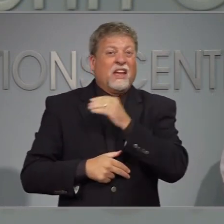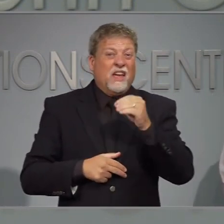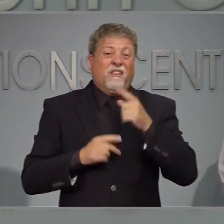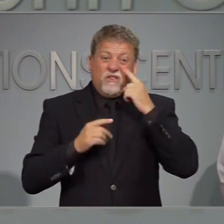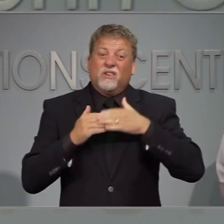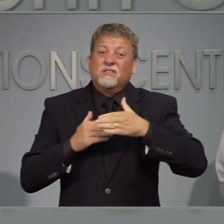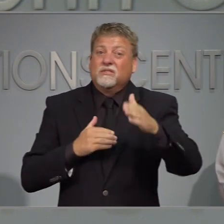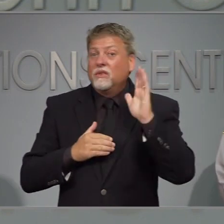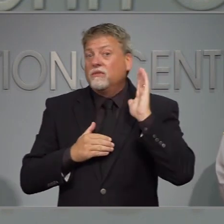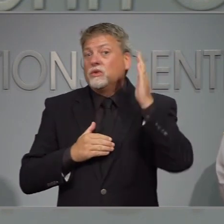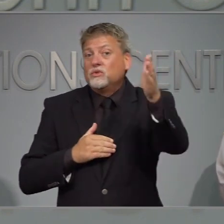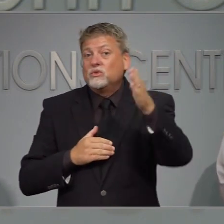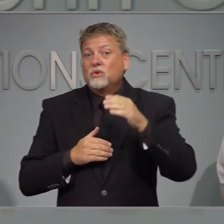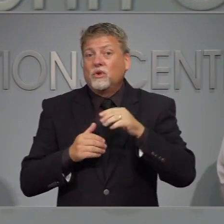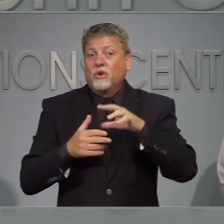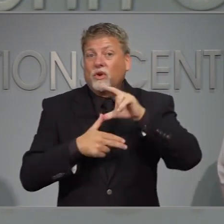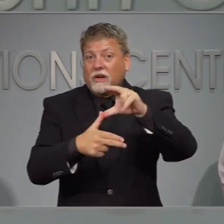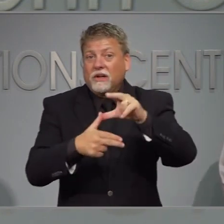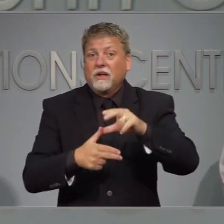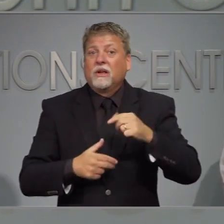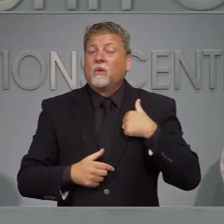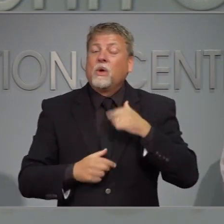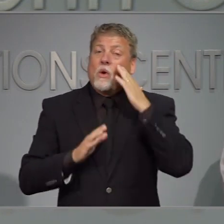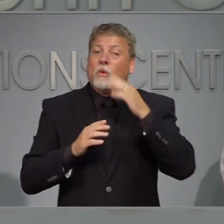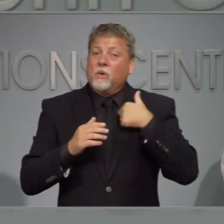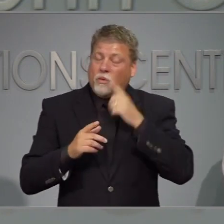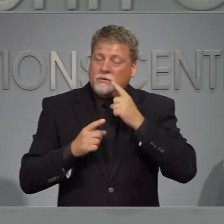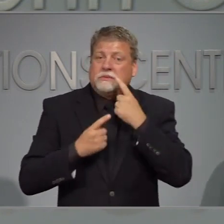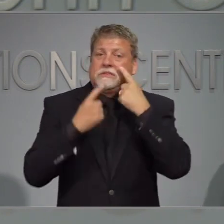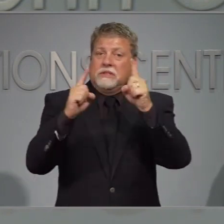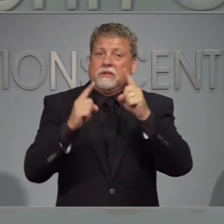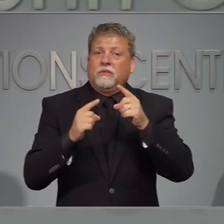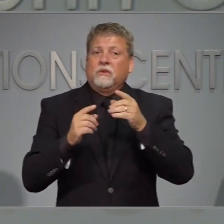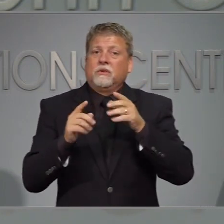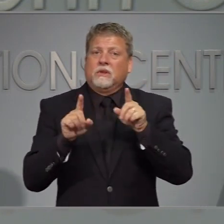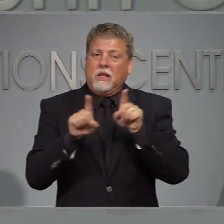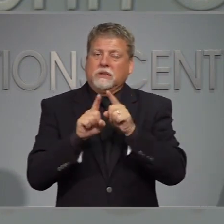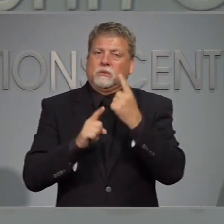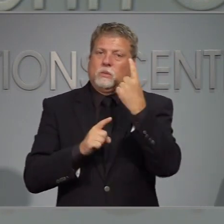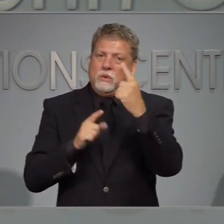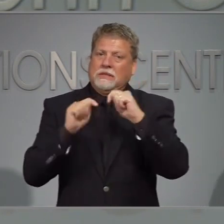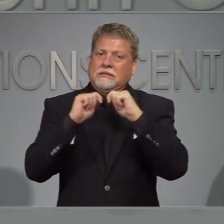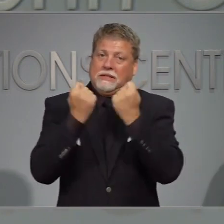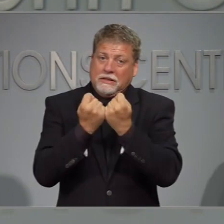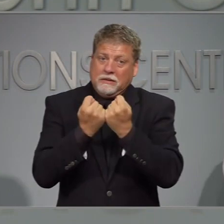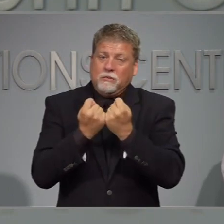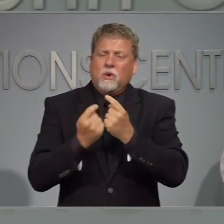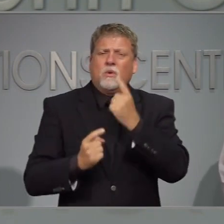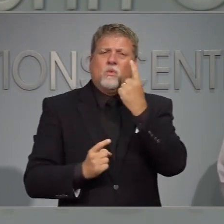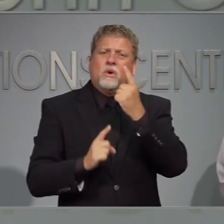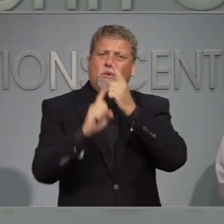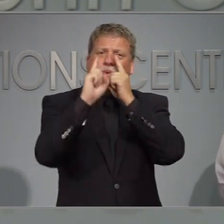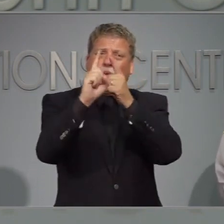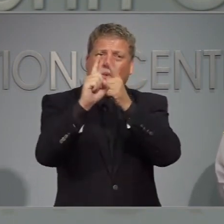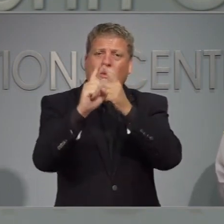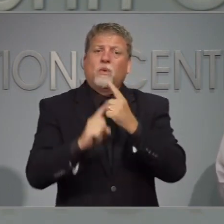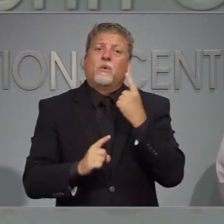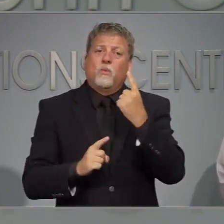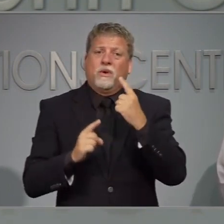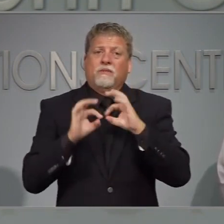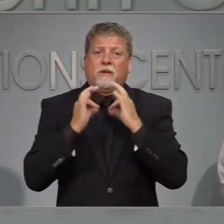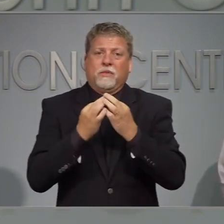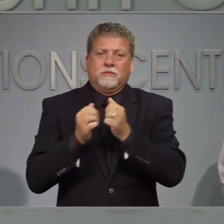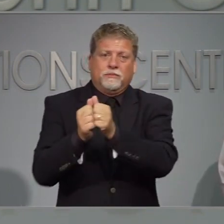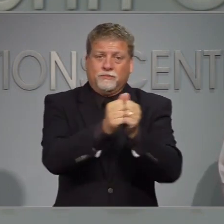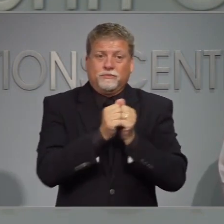con amabilidad de cooperación todos juntos superaremos esto como un equipo una misión y una familia.